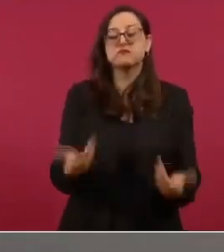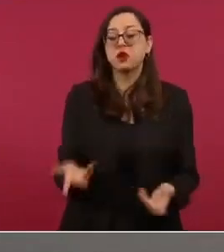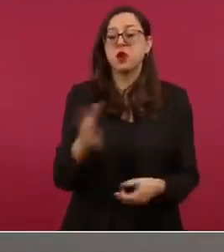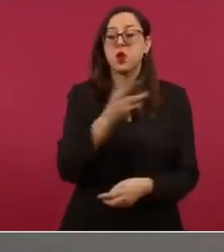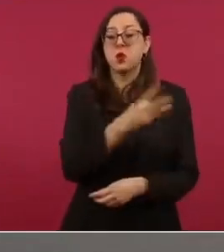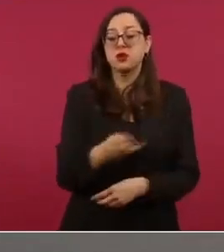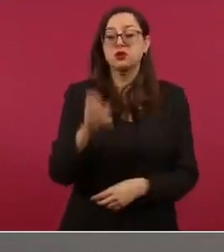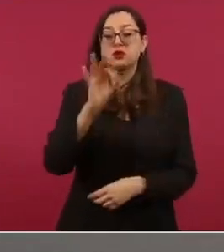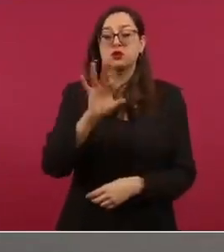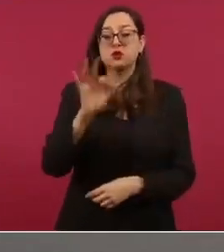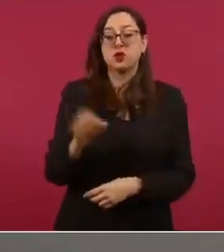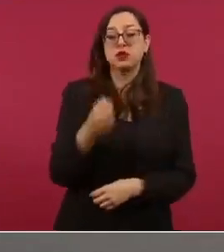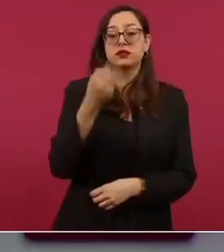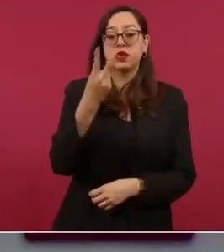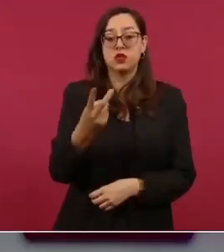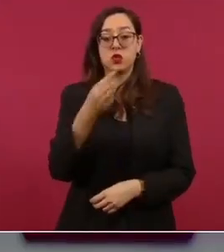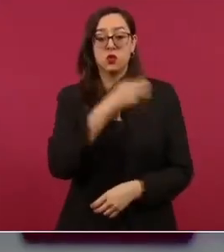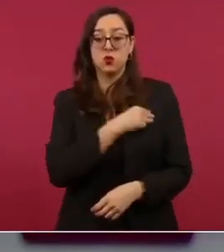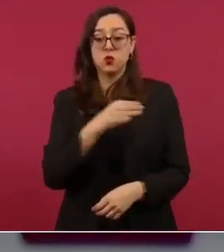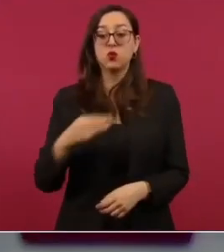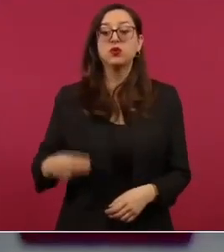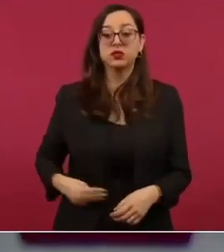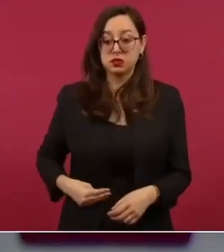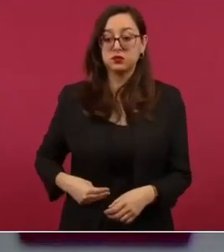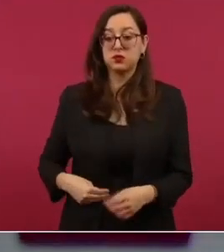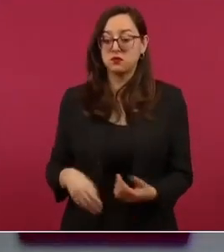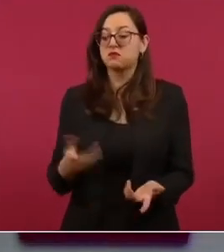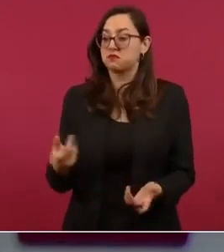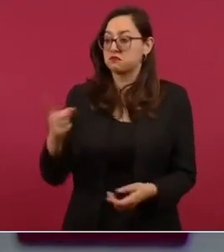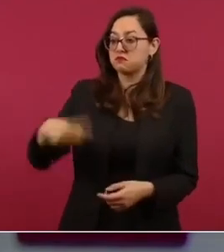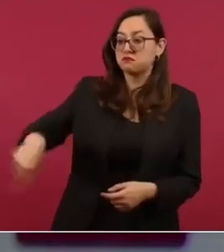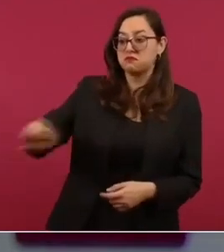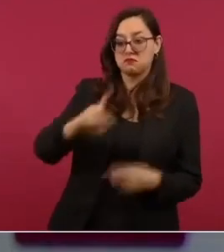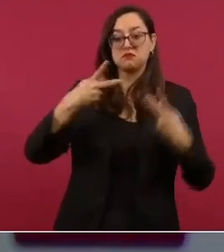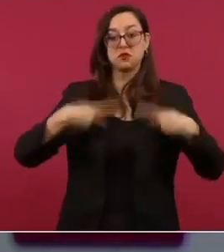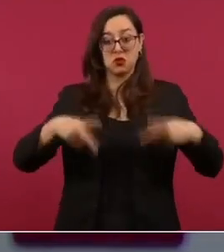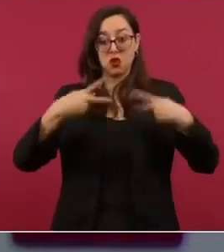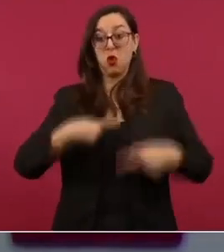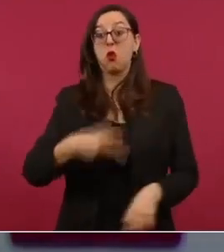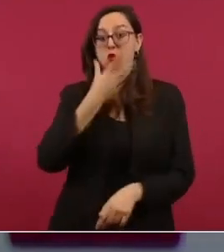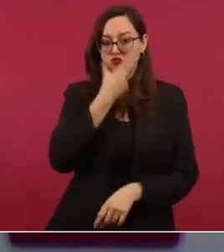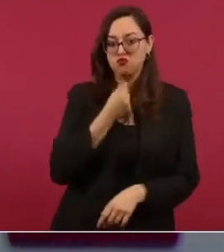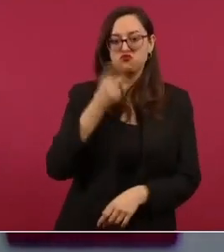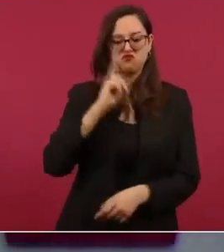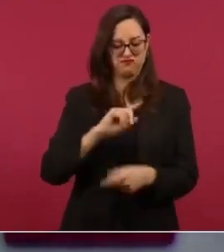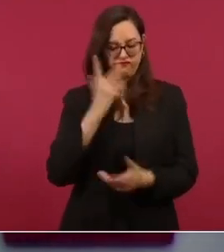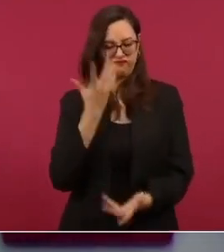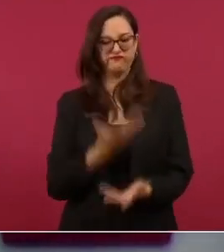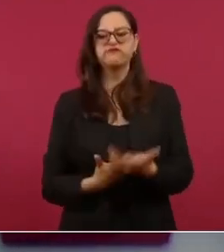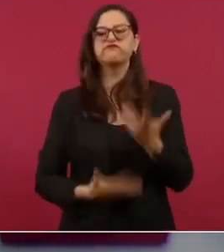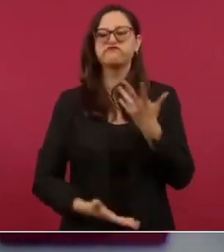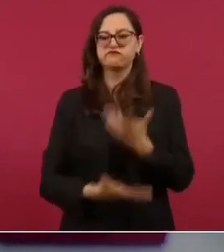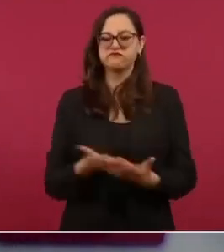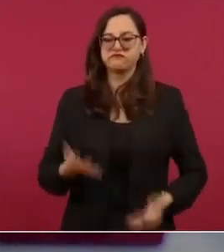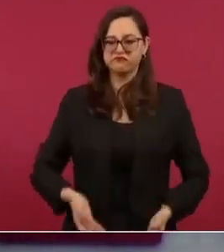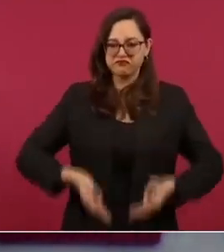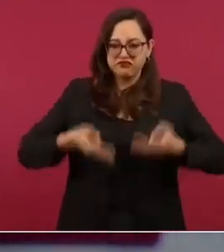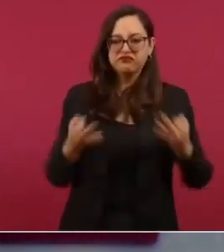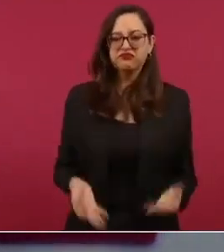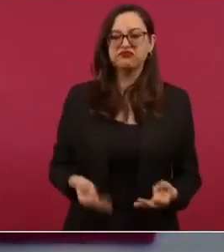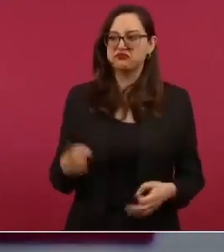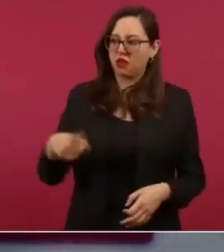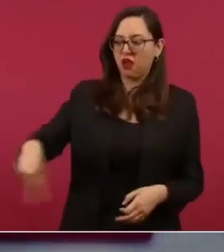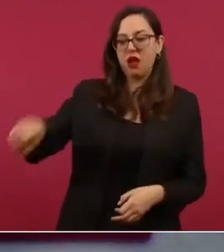dos municipios con la participación de hombres y mujeres de las comunidades indígenas